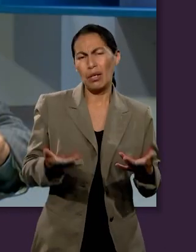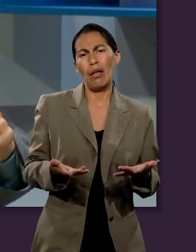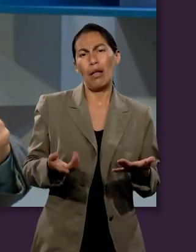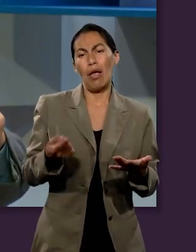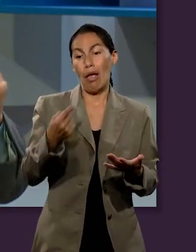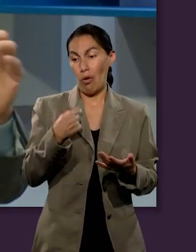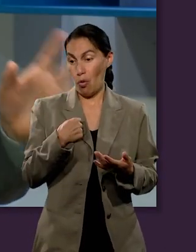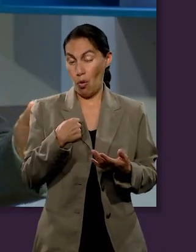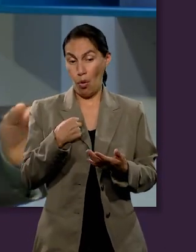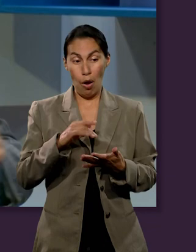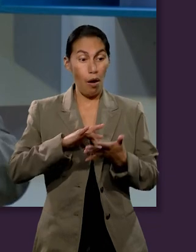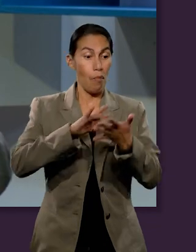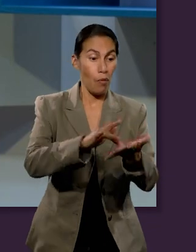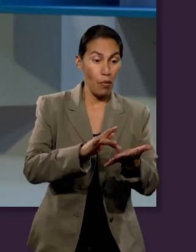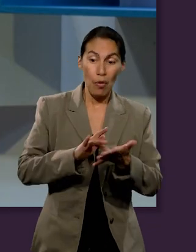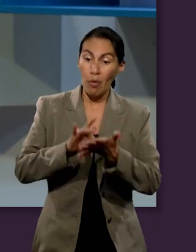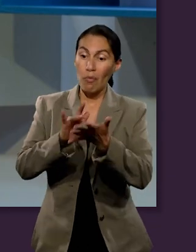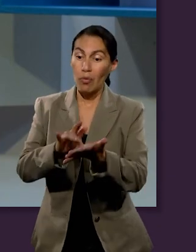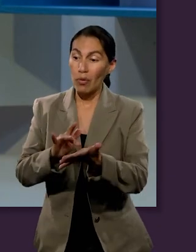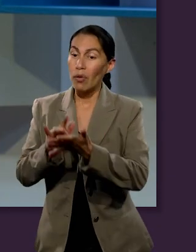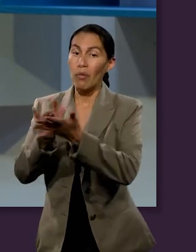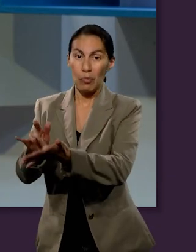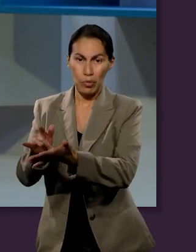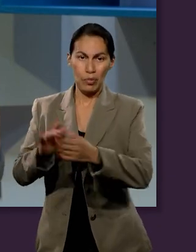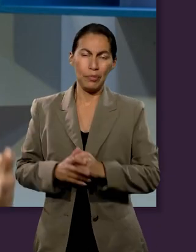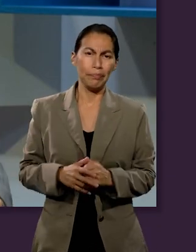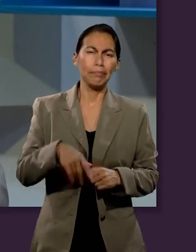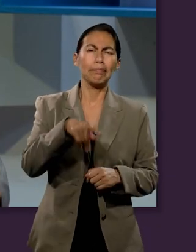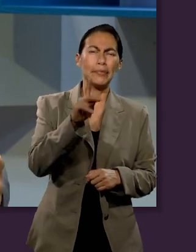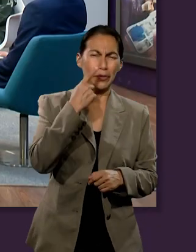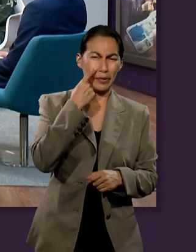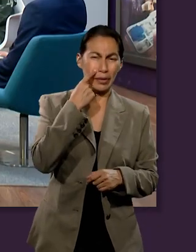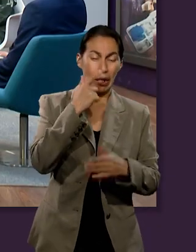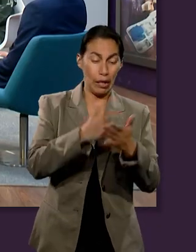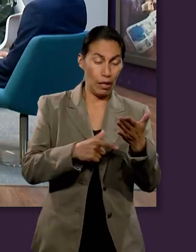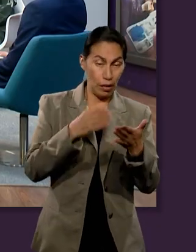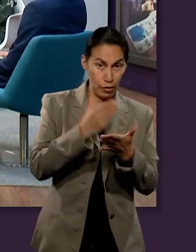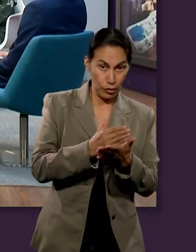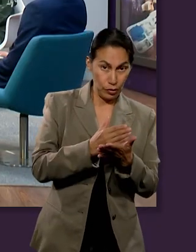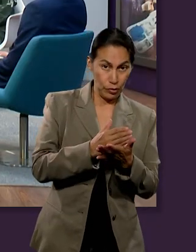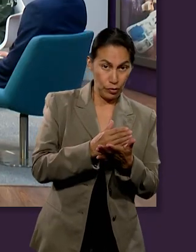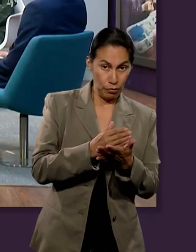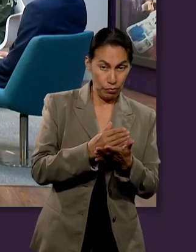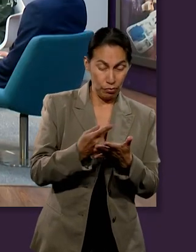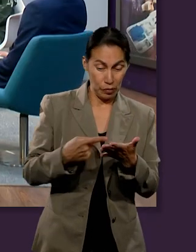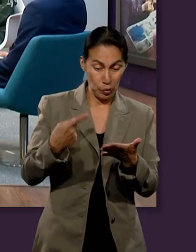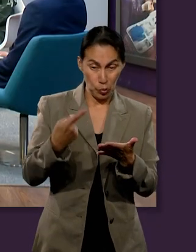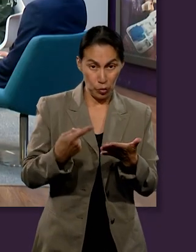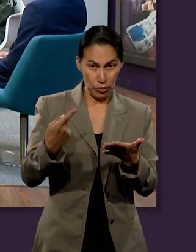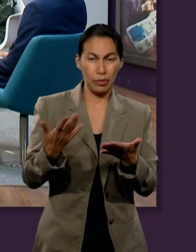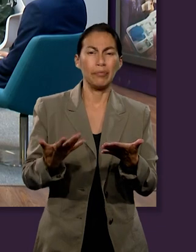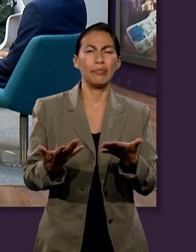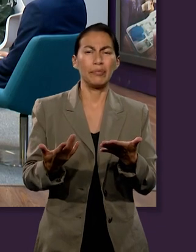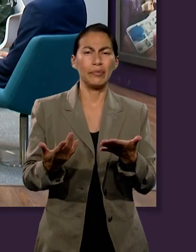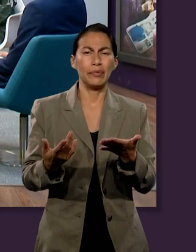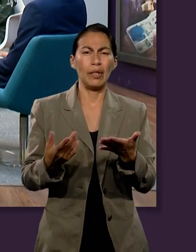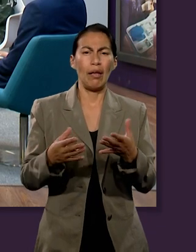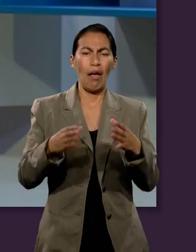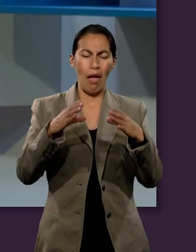decir, bueno, yo lo mando para aquí, lo mando para allá. Pero la lección nos hace una pregunta muy interesante y que me parece que es de trascendencia.